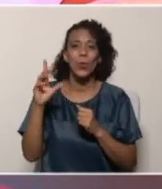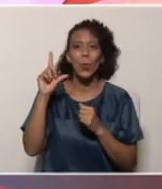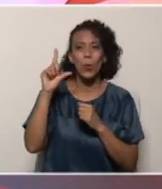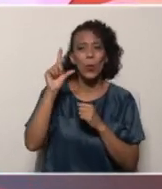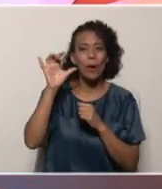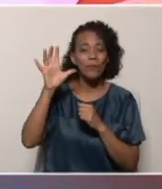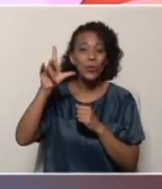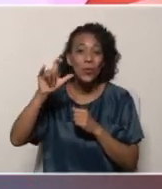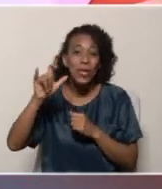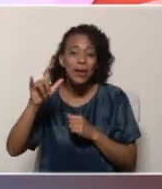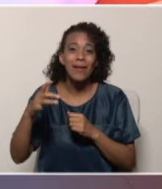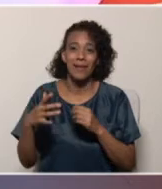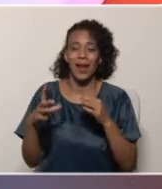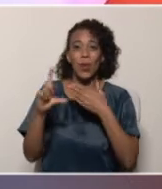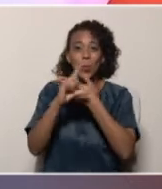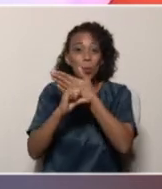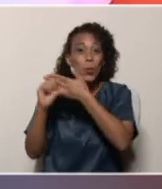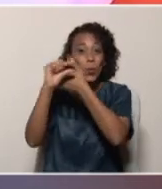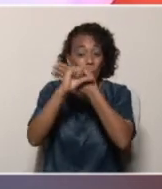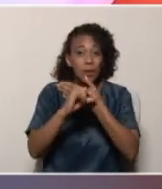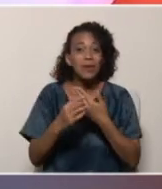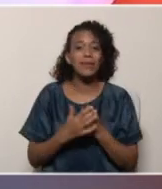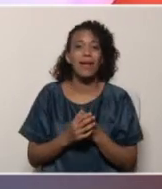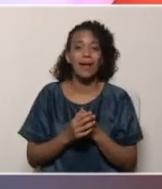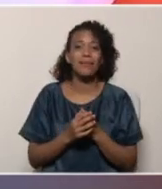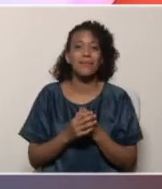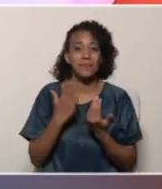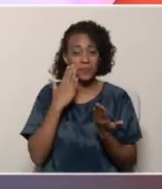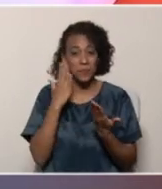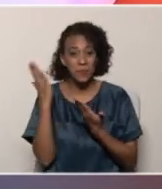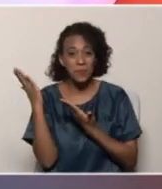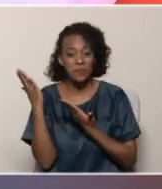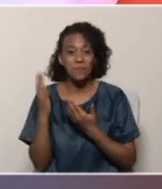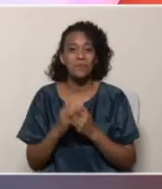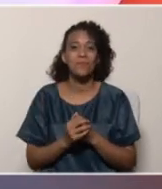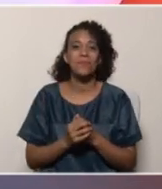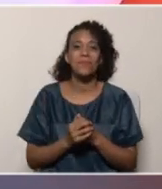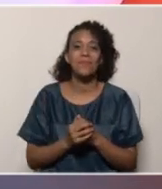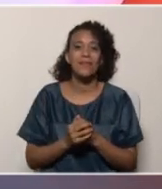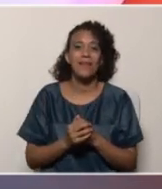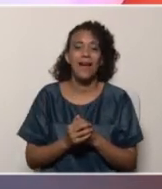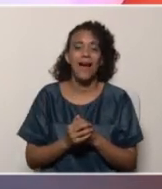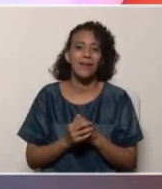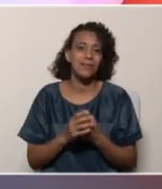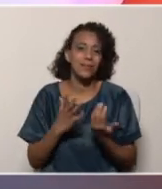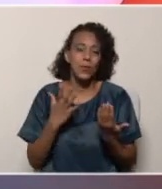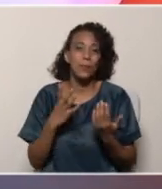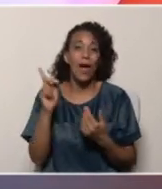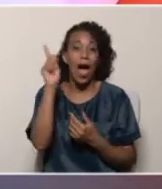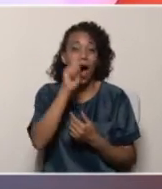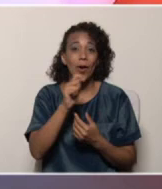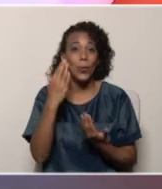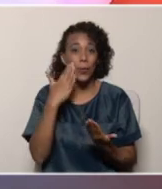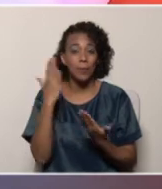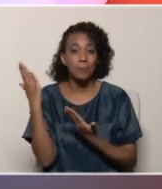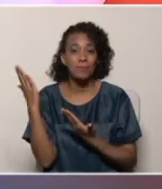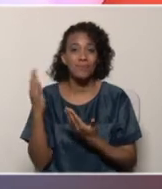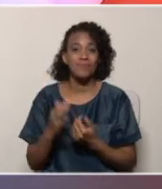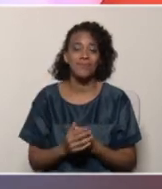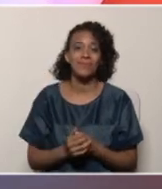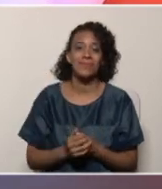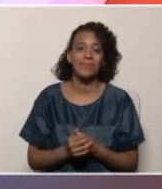del Poder Popular para la Educación, puedes conseguirnos en Twitter, Facebook e Instagram a través de arroba MPP